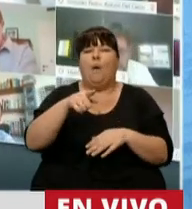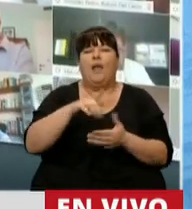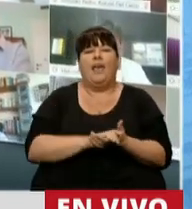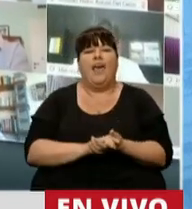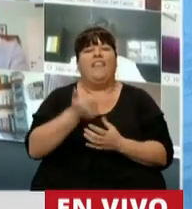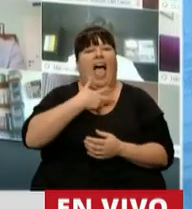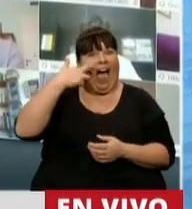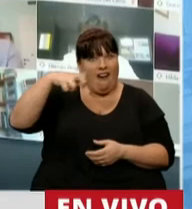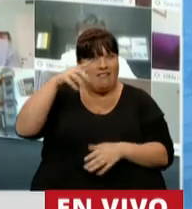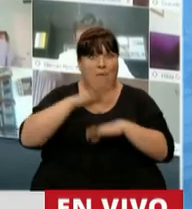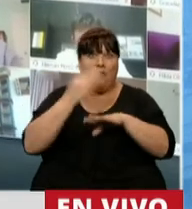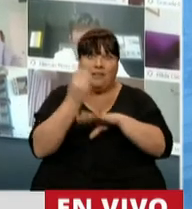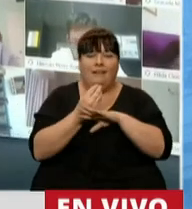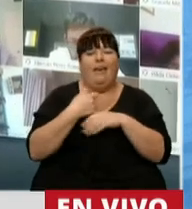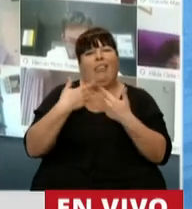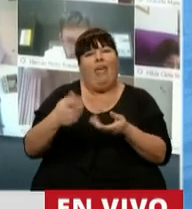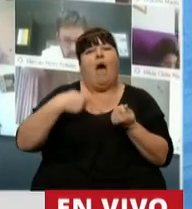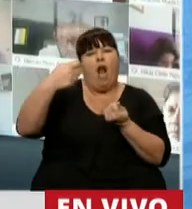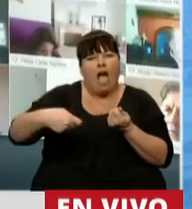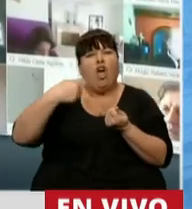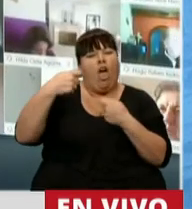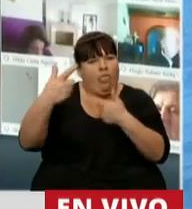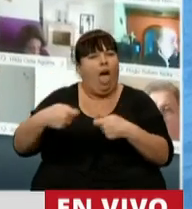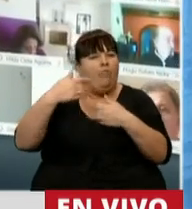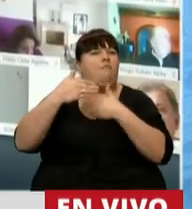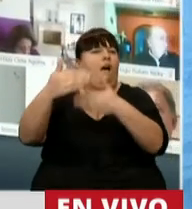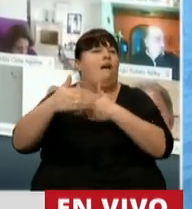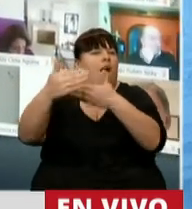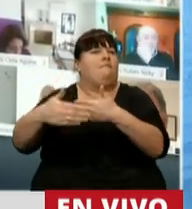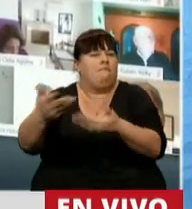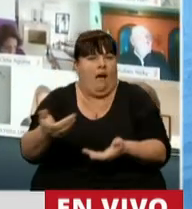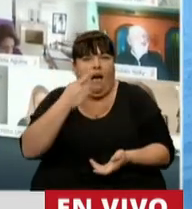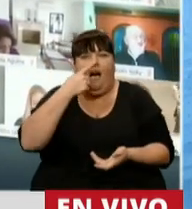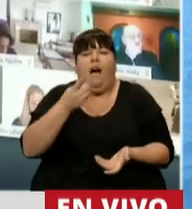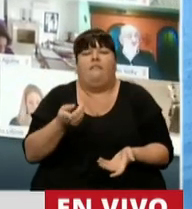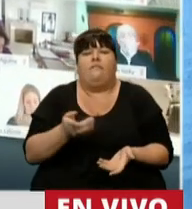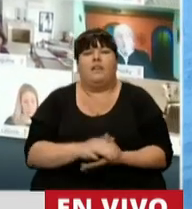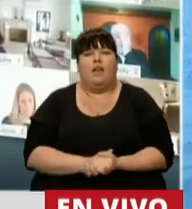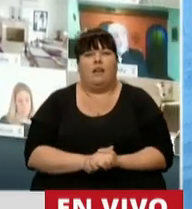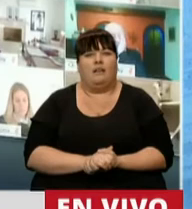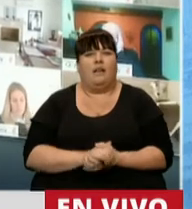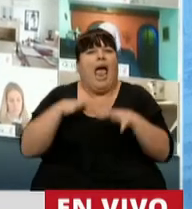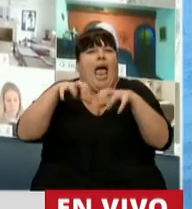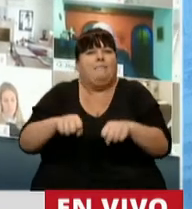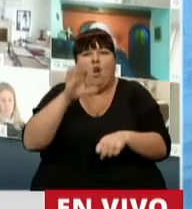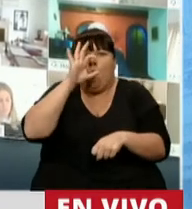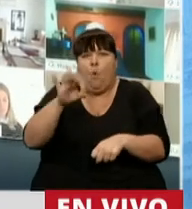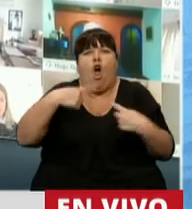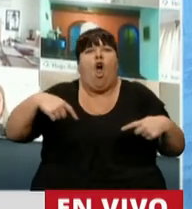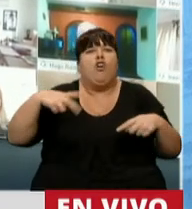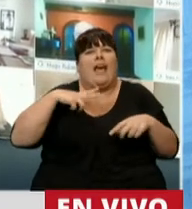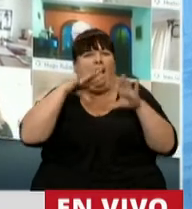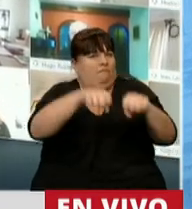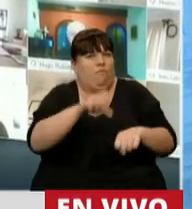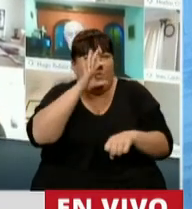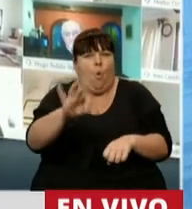ingresos públicos, le iba dando las moratorias. Y nunca trabaron embargo sobre sus bienes,